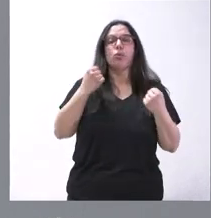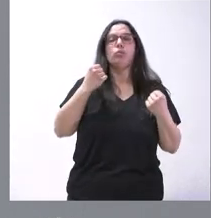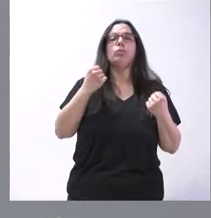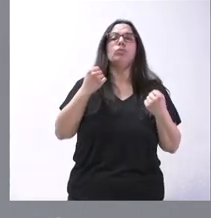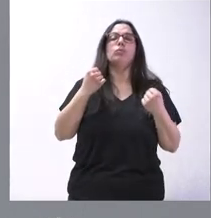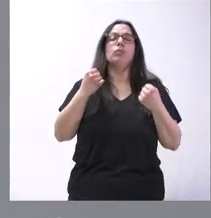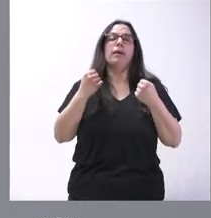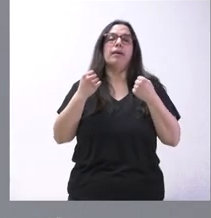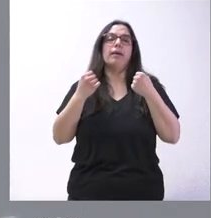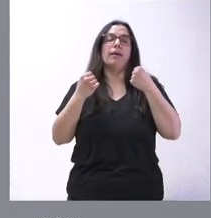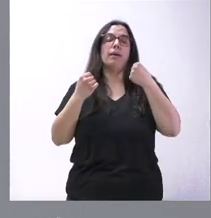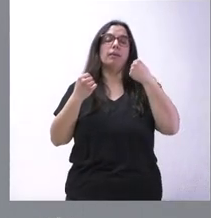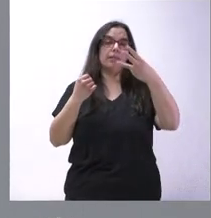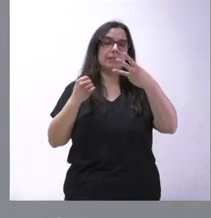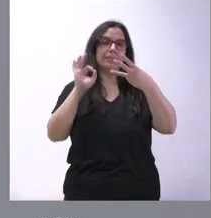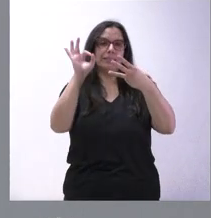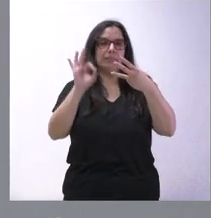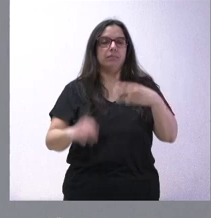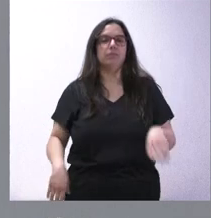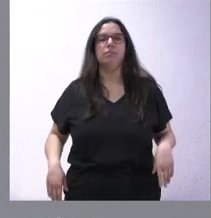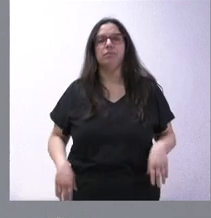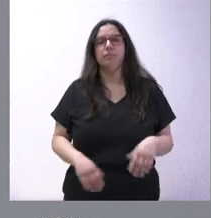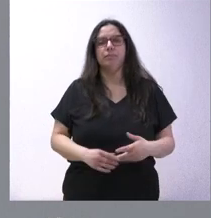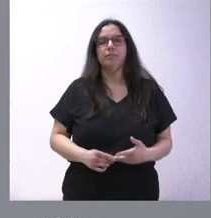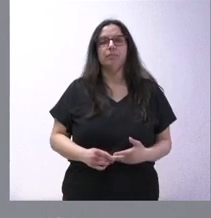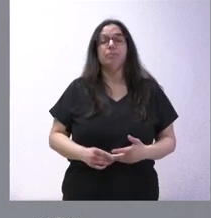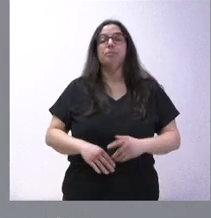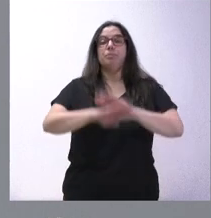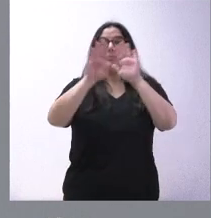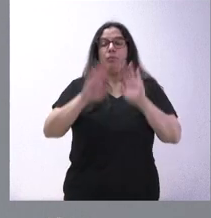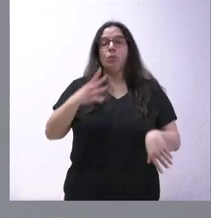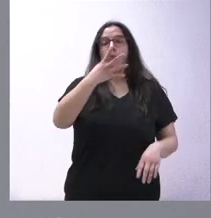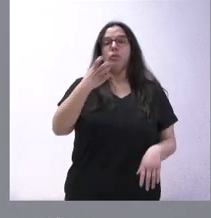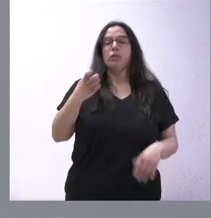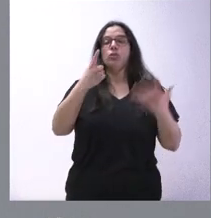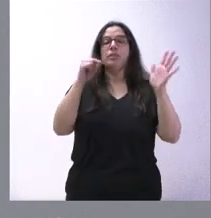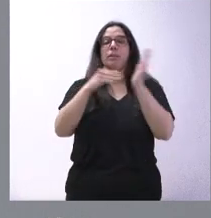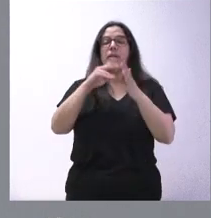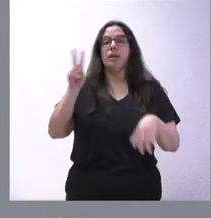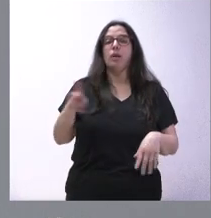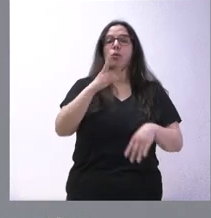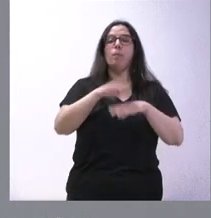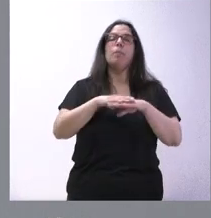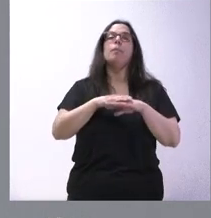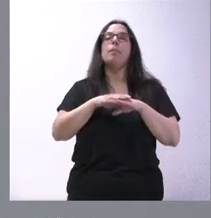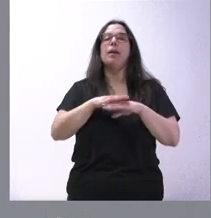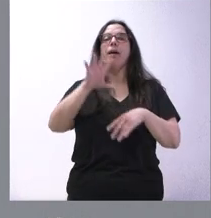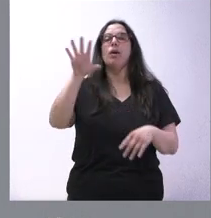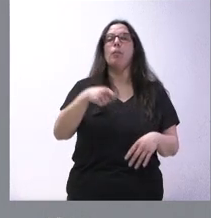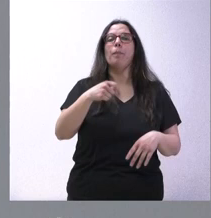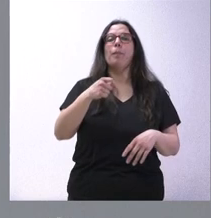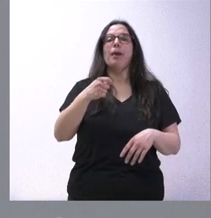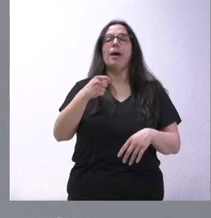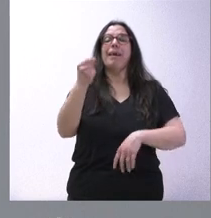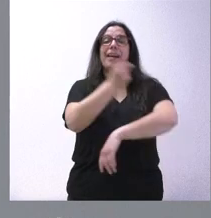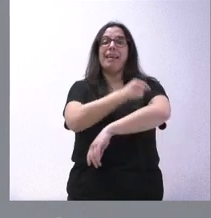Magdalena y Mansilla de las Mulas. Y finalmente 460.000 euros para el suministro de 3 millones de jeringuillas en el